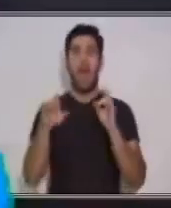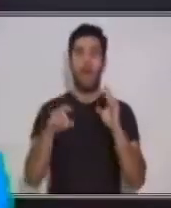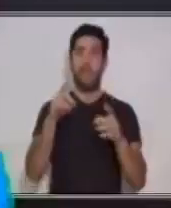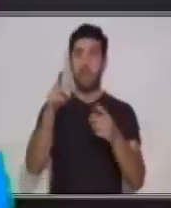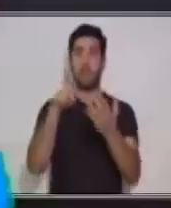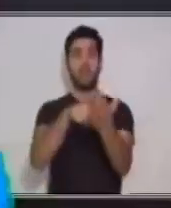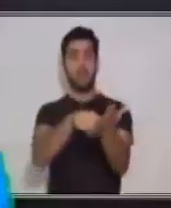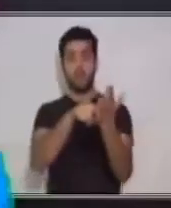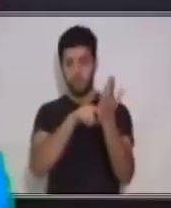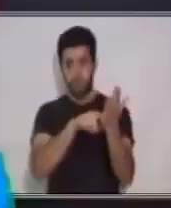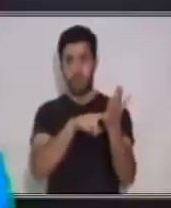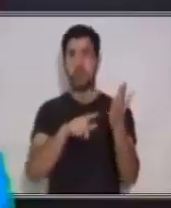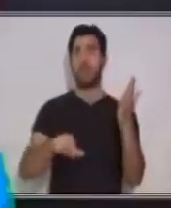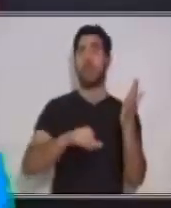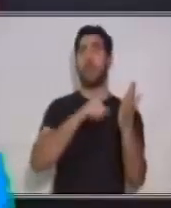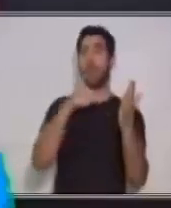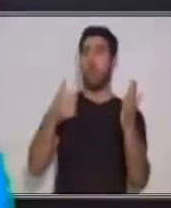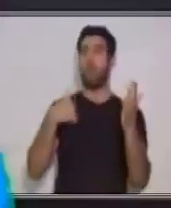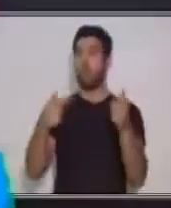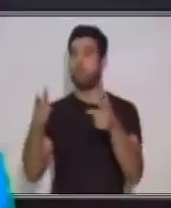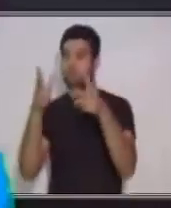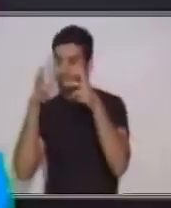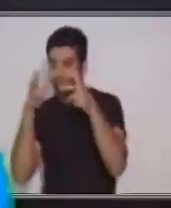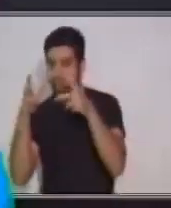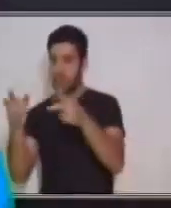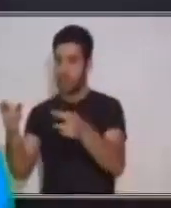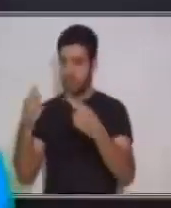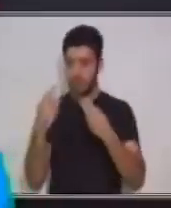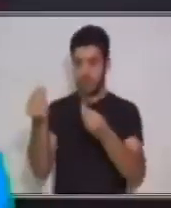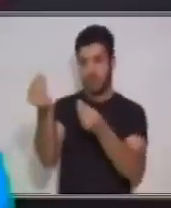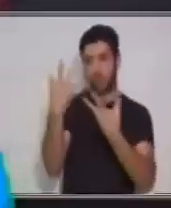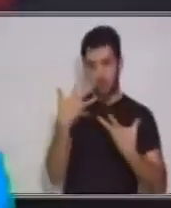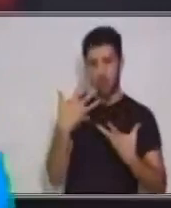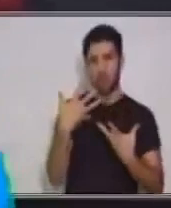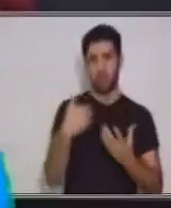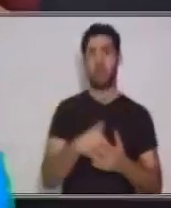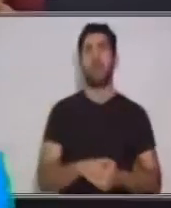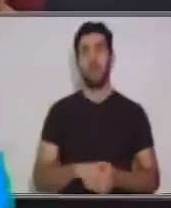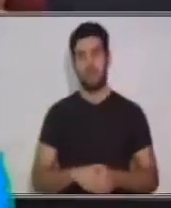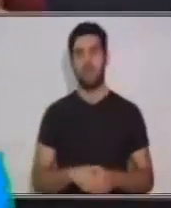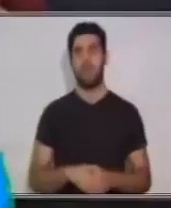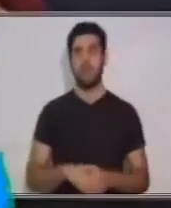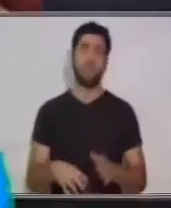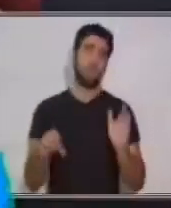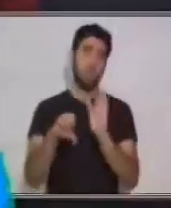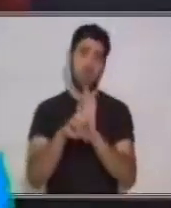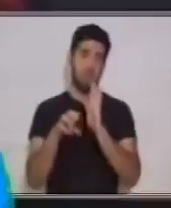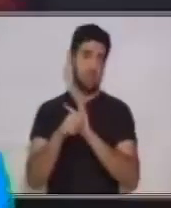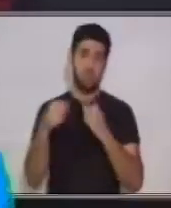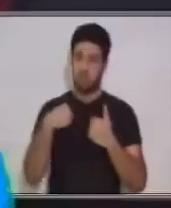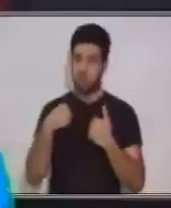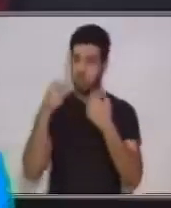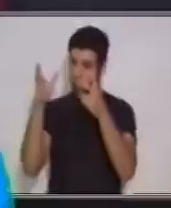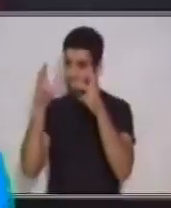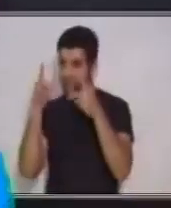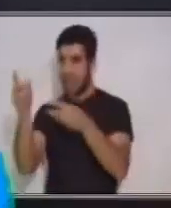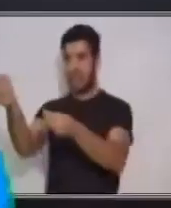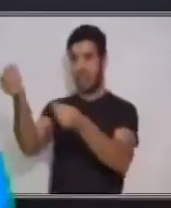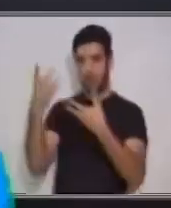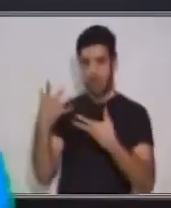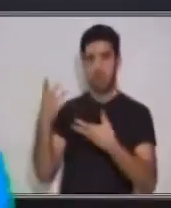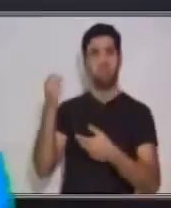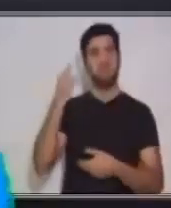transmitiendo y la otra la instrucción que estoy recibiendo. Si en este caso yo no comprendo la instrucción que me están dando,